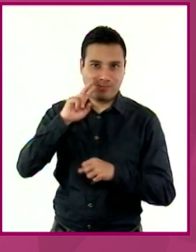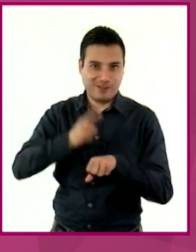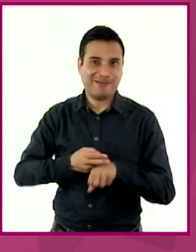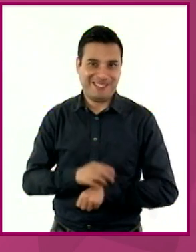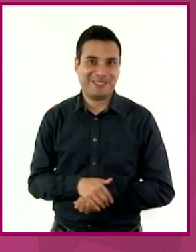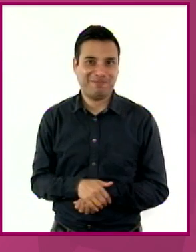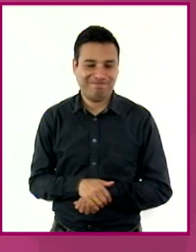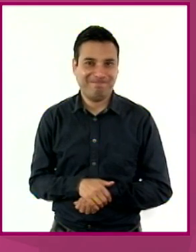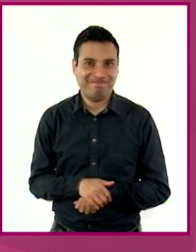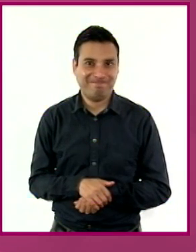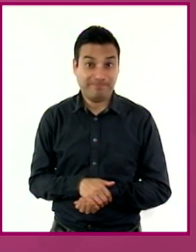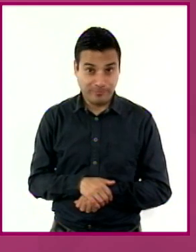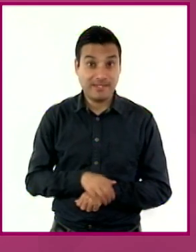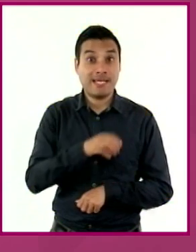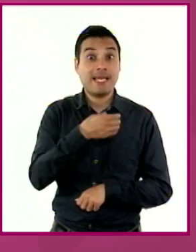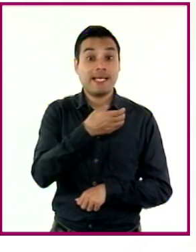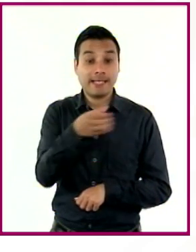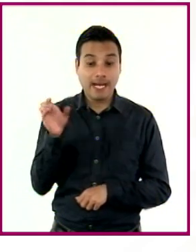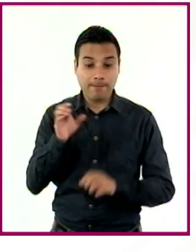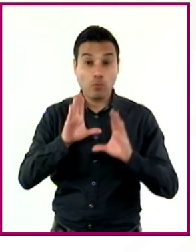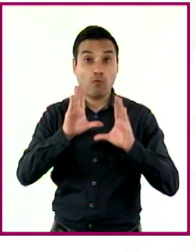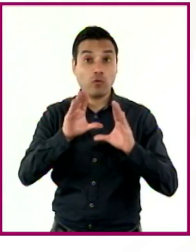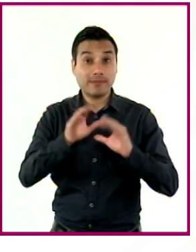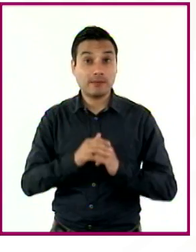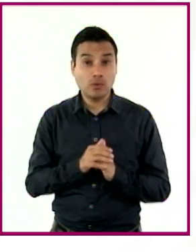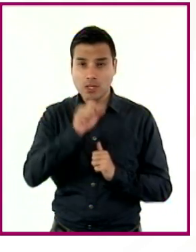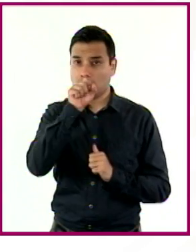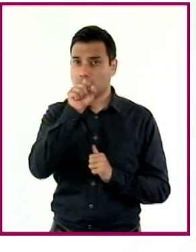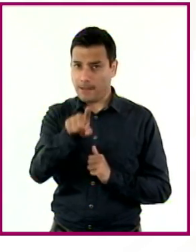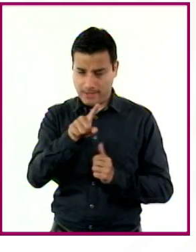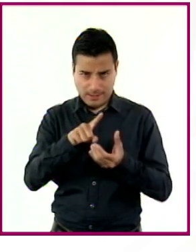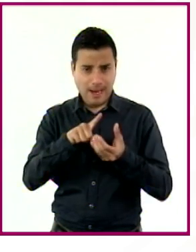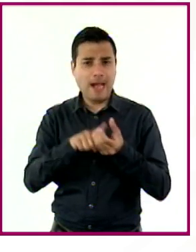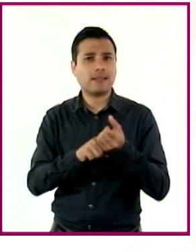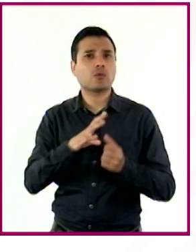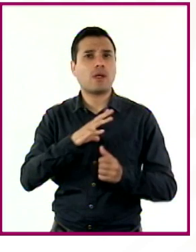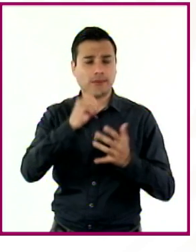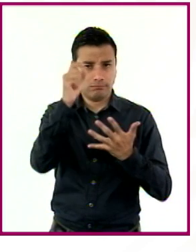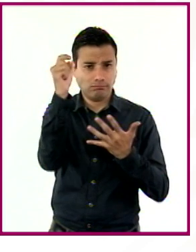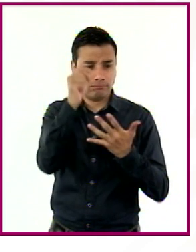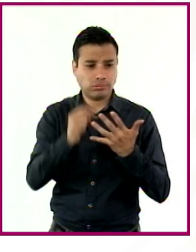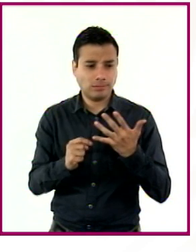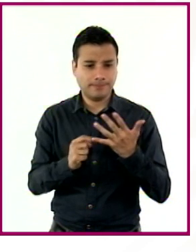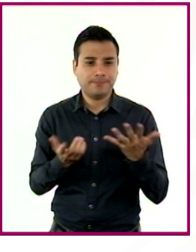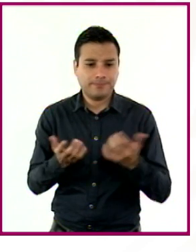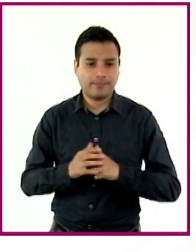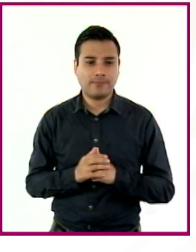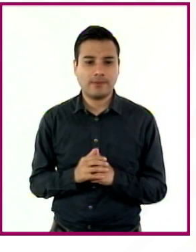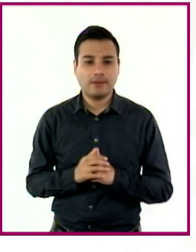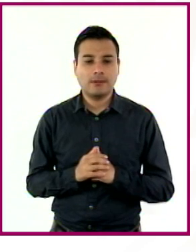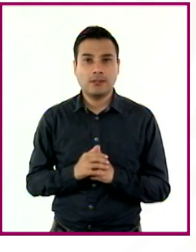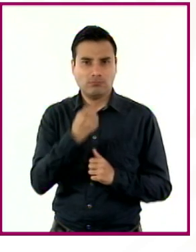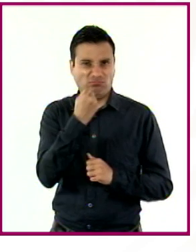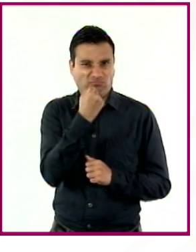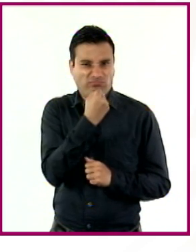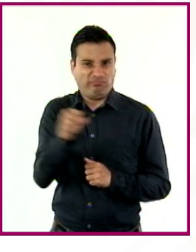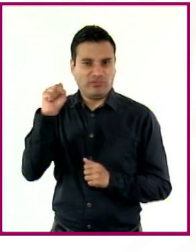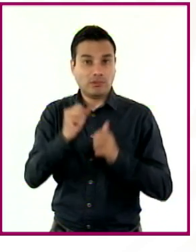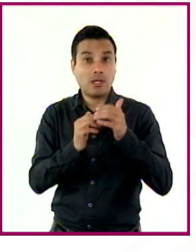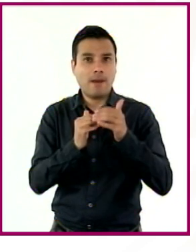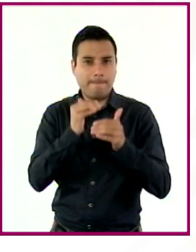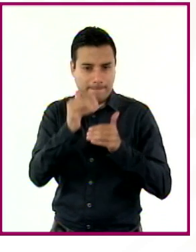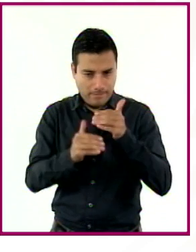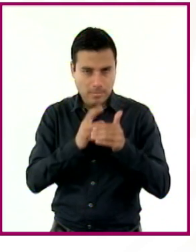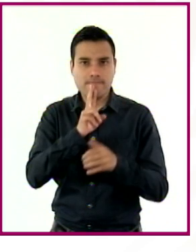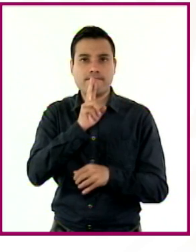El campo también atiende aspectos fundamentales relacionados con el desarrollo de habilidades y talentos,